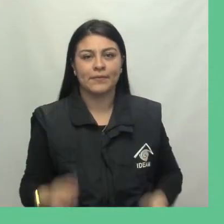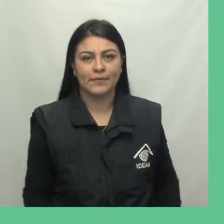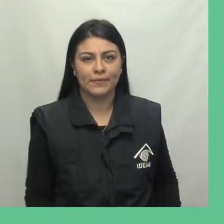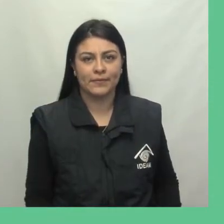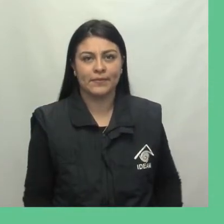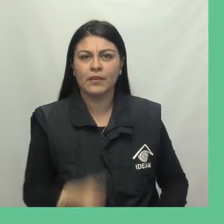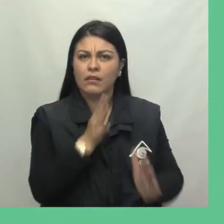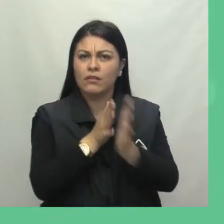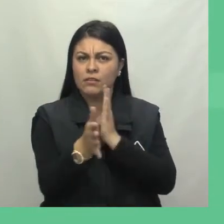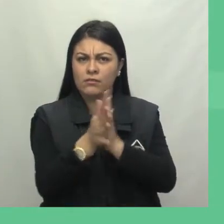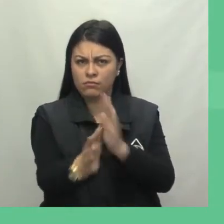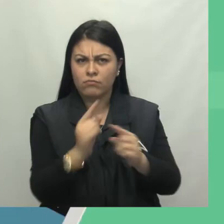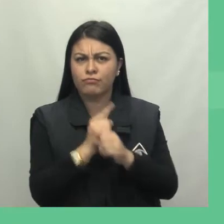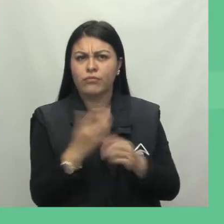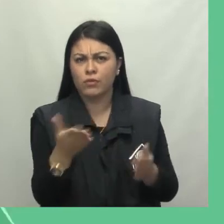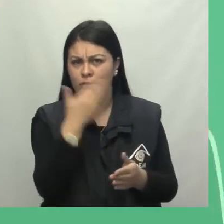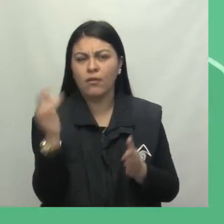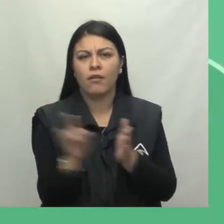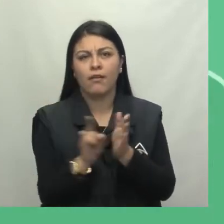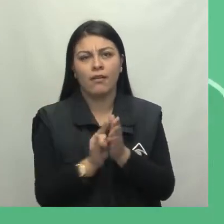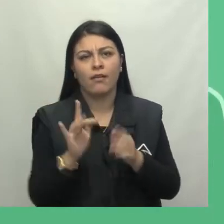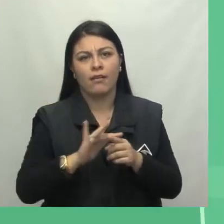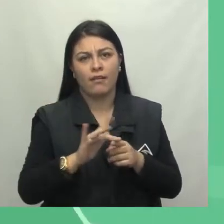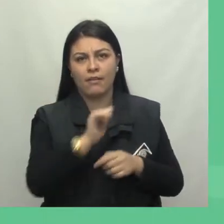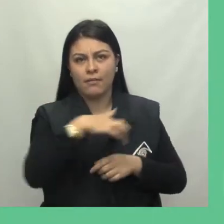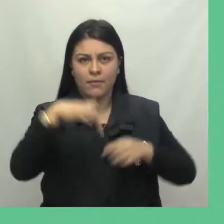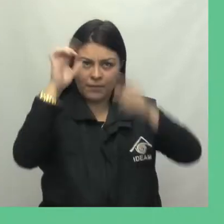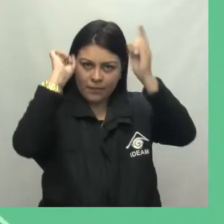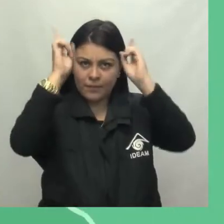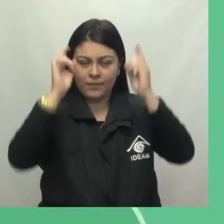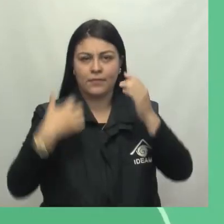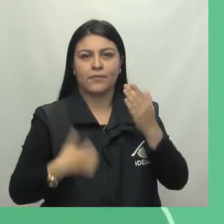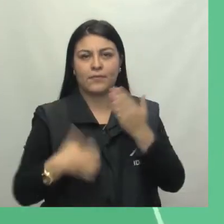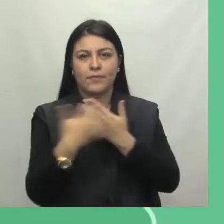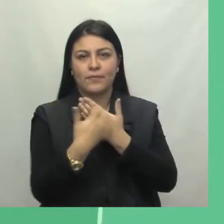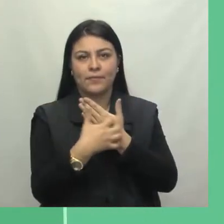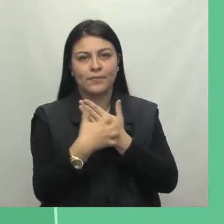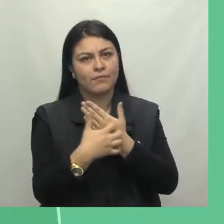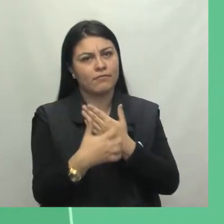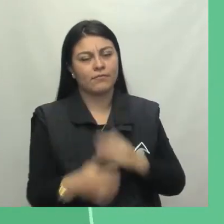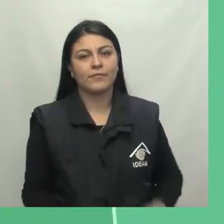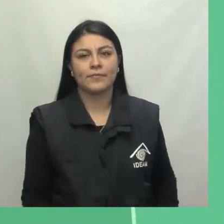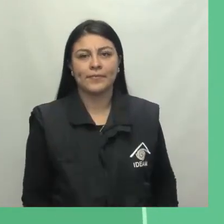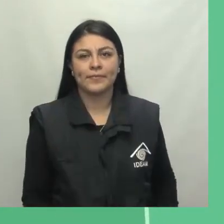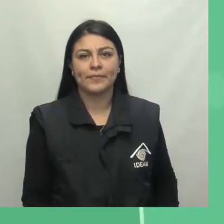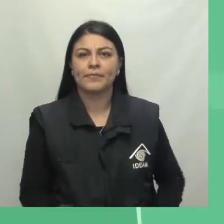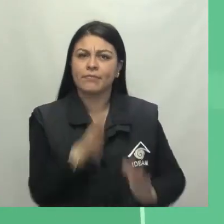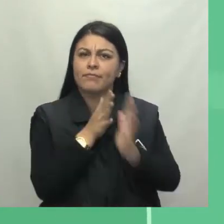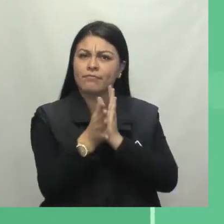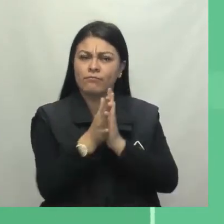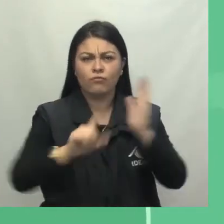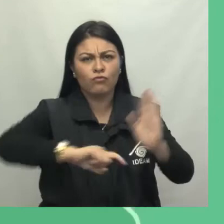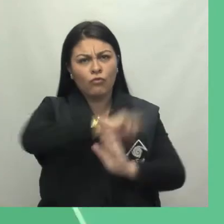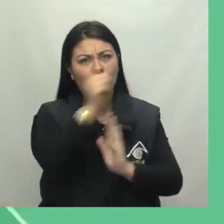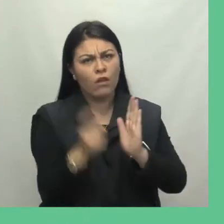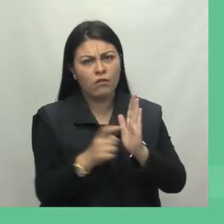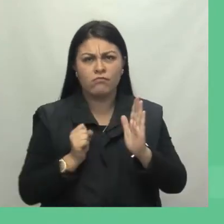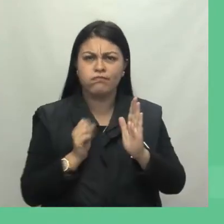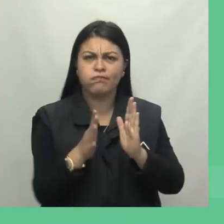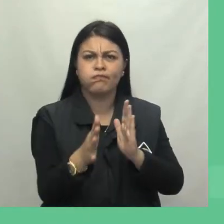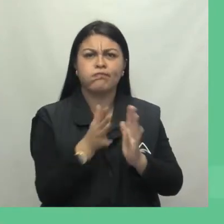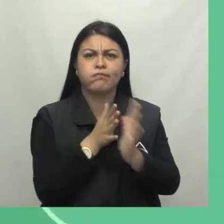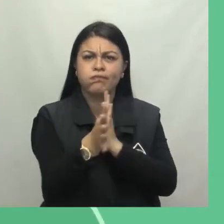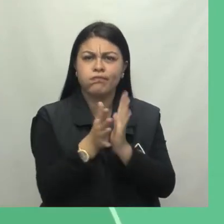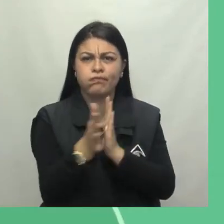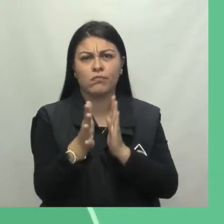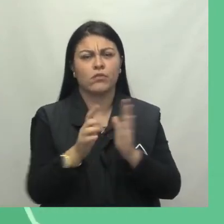.gov.co Y para estar informado al instante, descarga nuestra aplicación Mi Pronóstico desde Google Play o App Store. Información